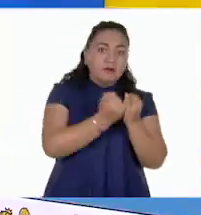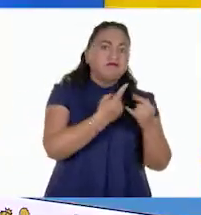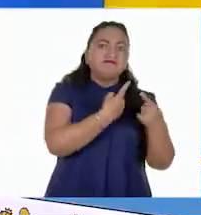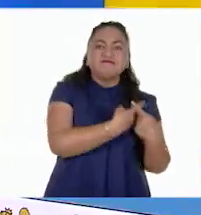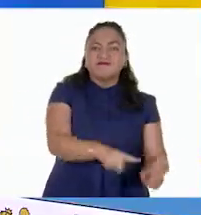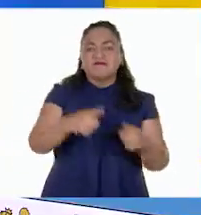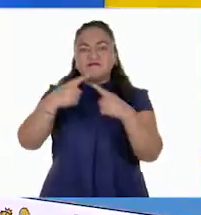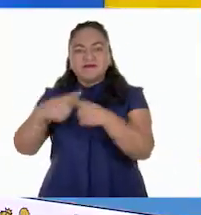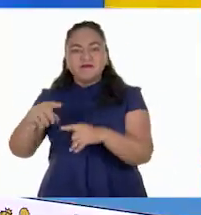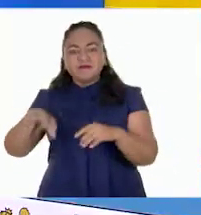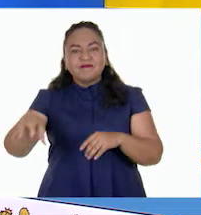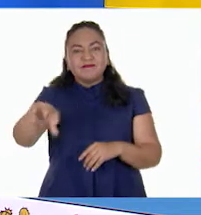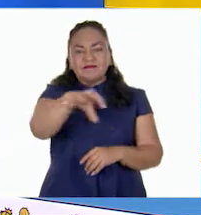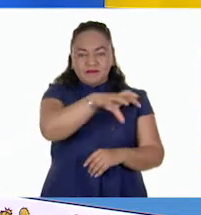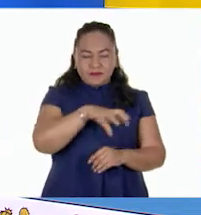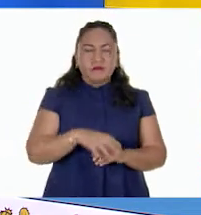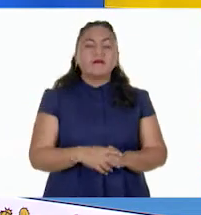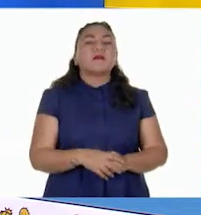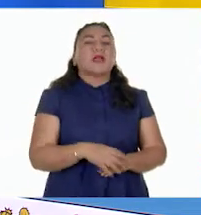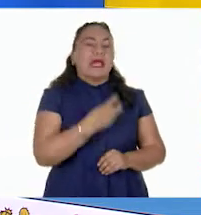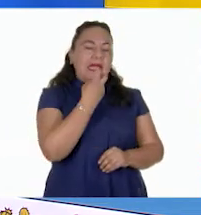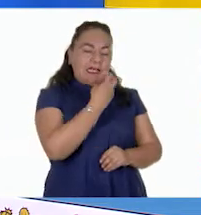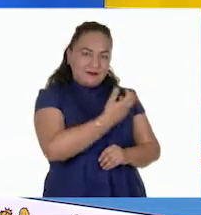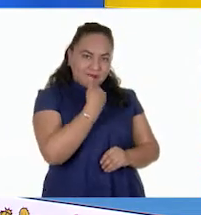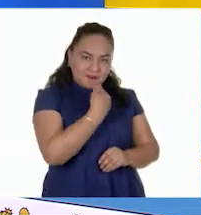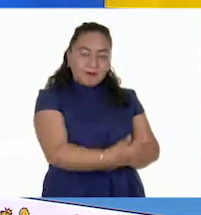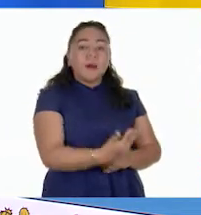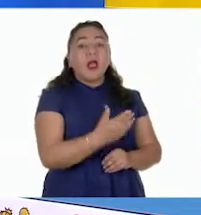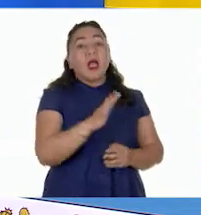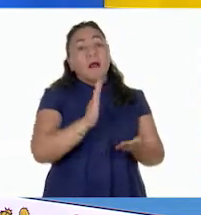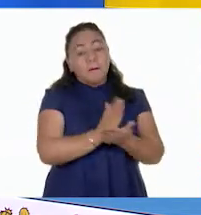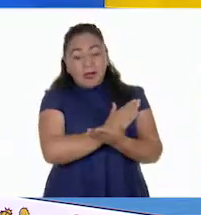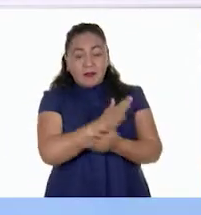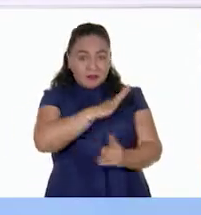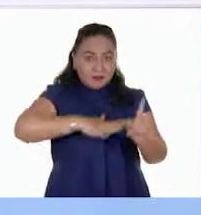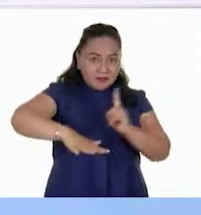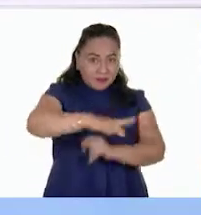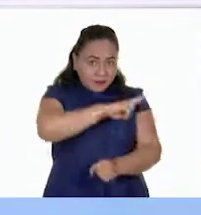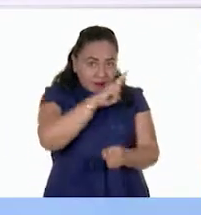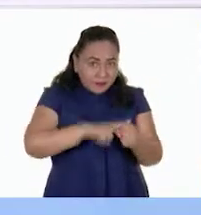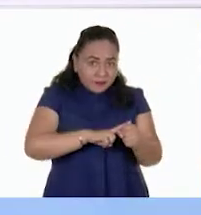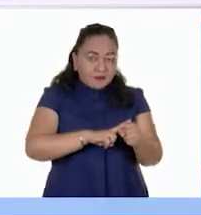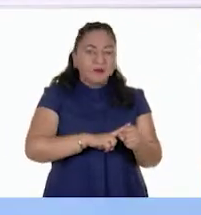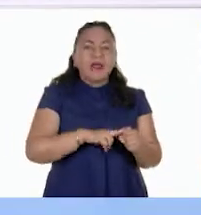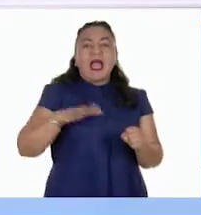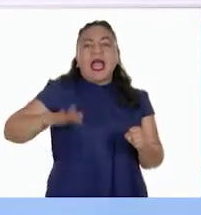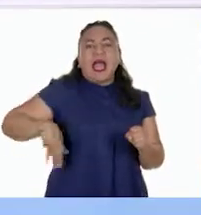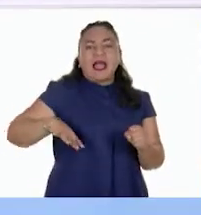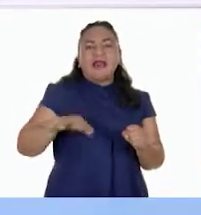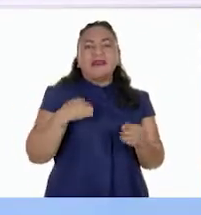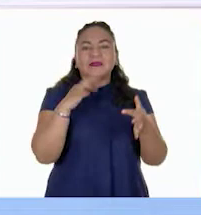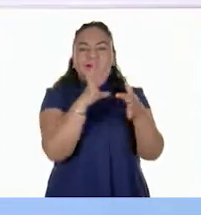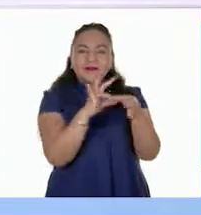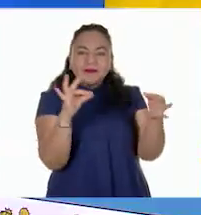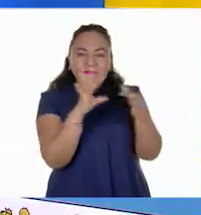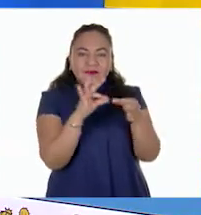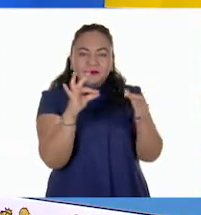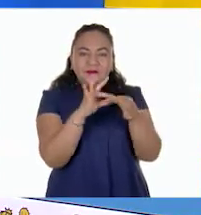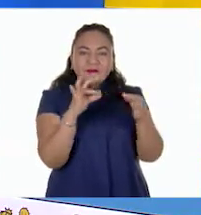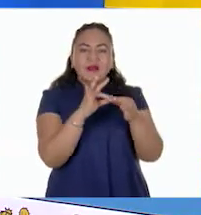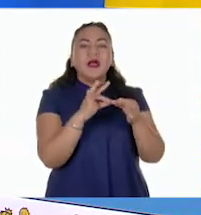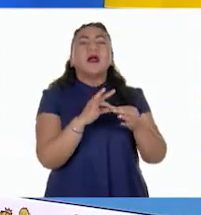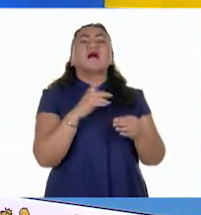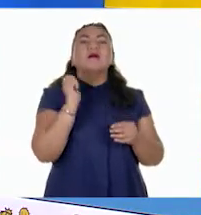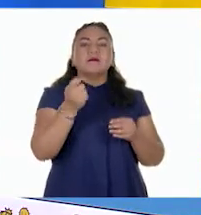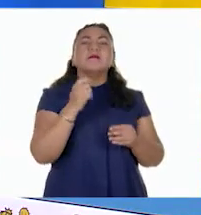Pero además de las condiciones naturales hay que considerar como comentamos anteriormente las características